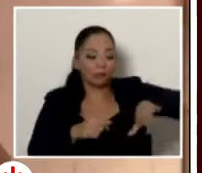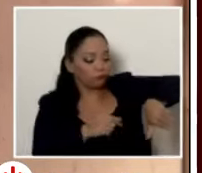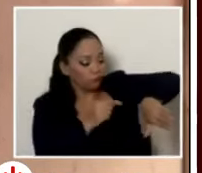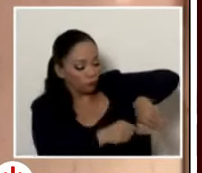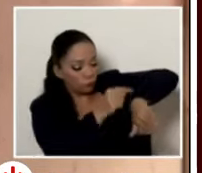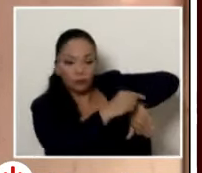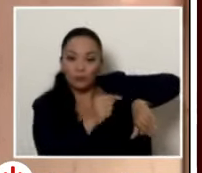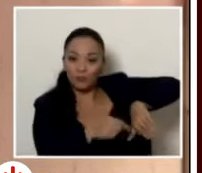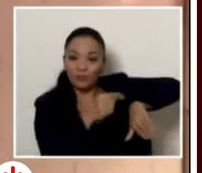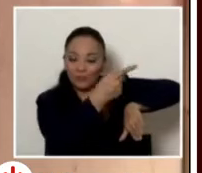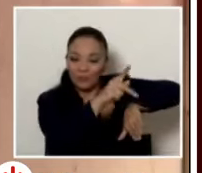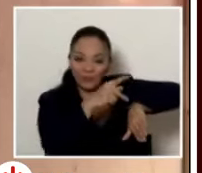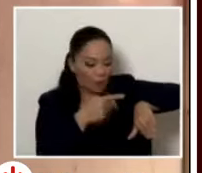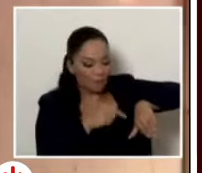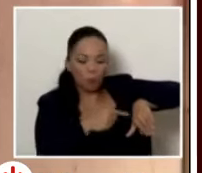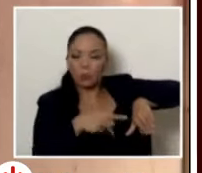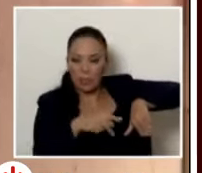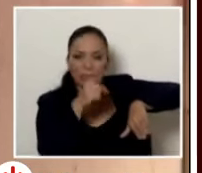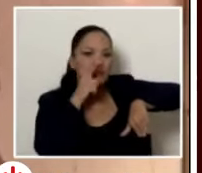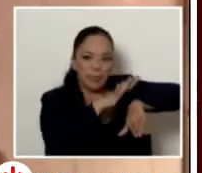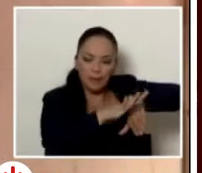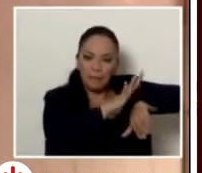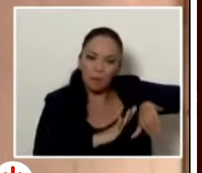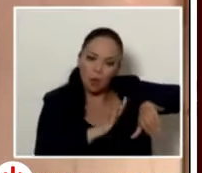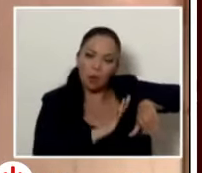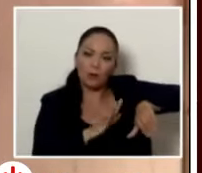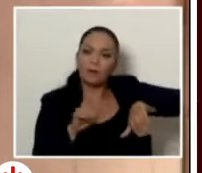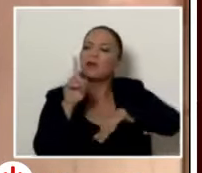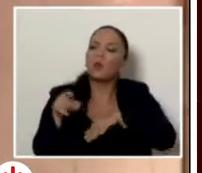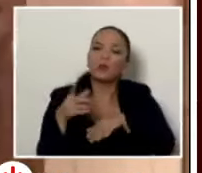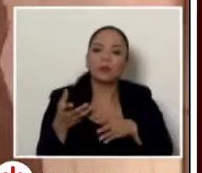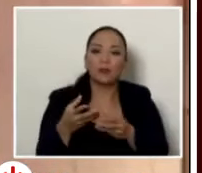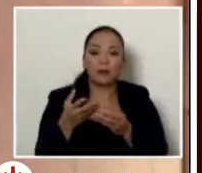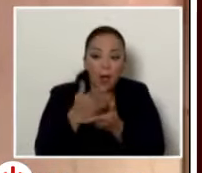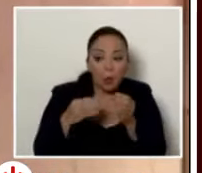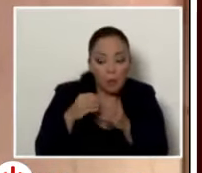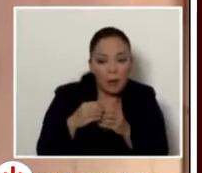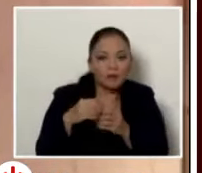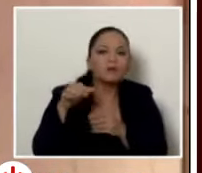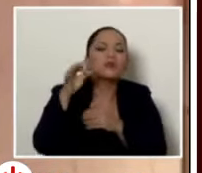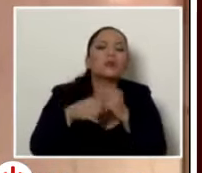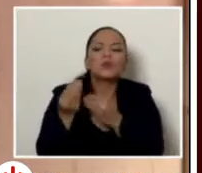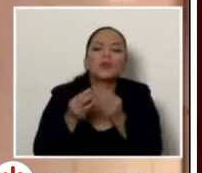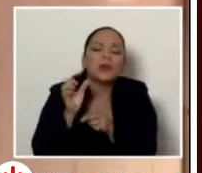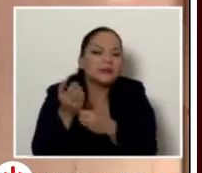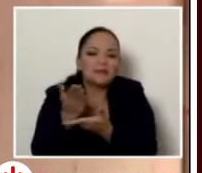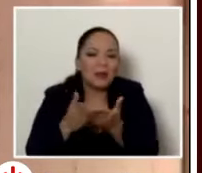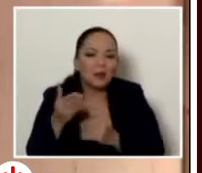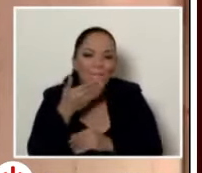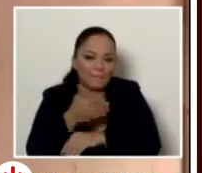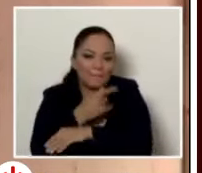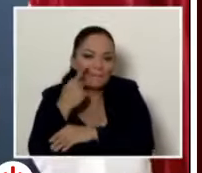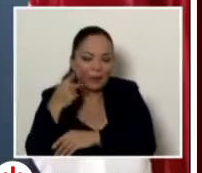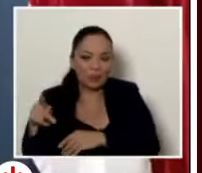pero principalmente Punta Arenas señor presidente que viene para Punta Arenas en el año que viene muchas gracias vea don Rodrigo